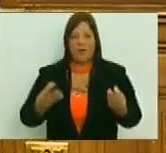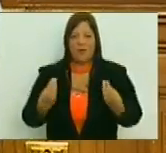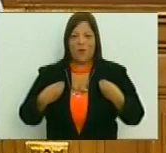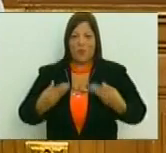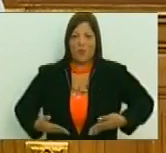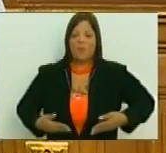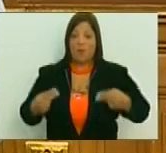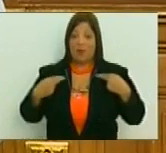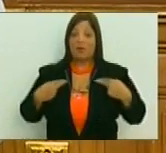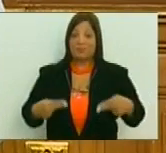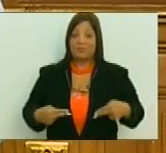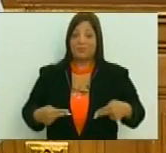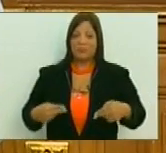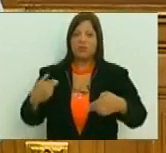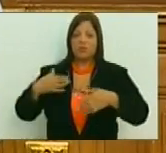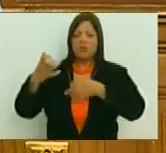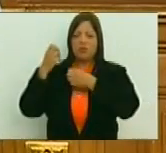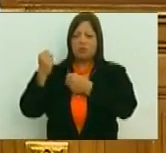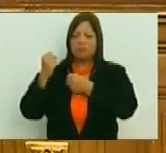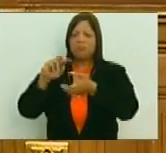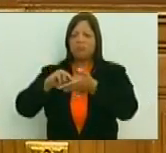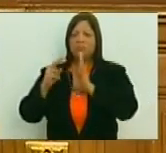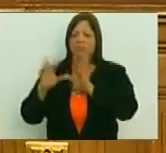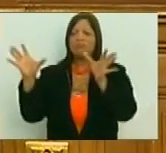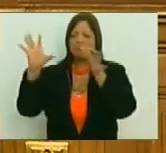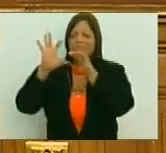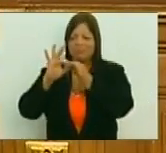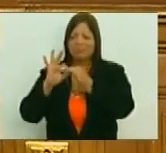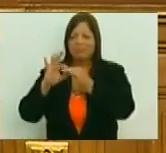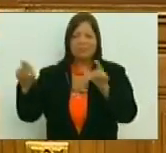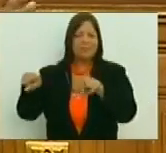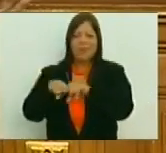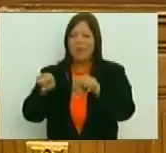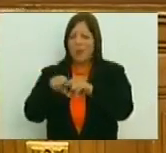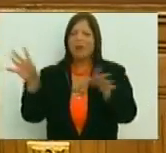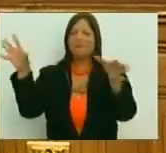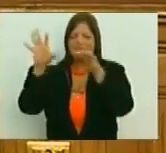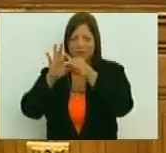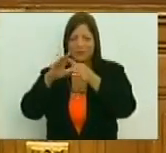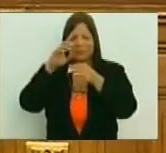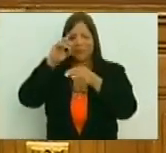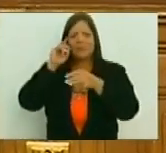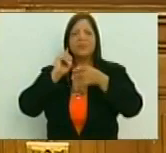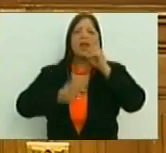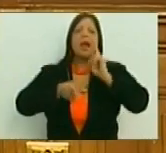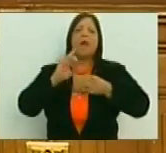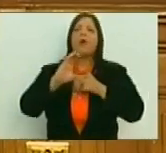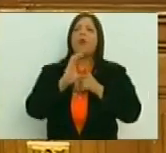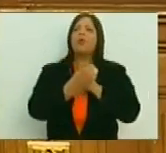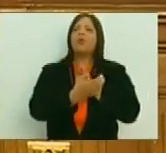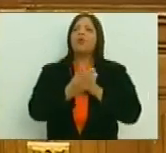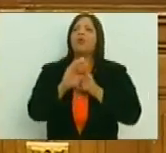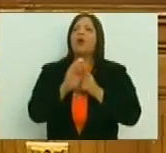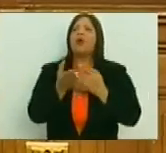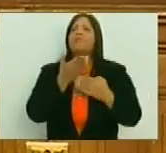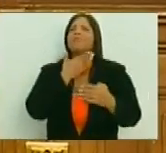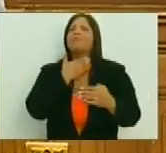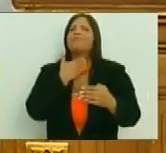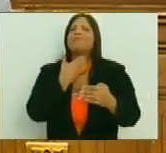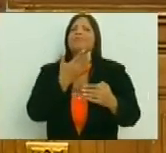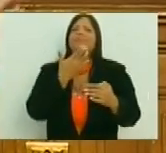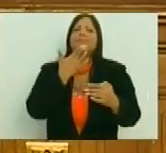y coincido con lo que dijeron anteriormente de que a veces se toma la cultura como la